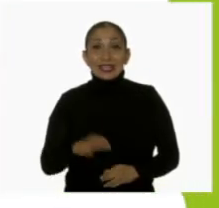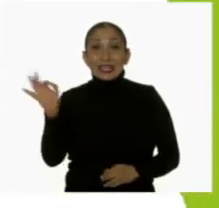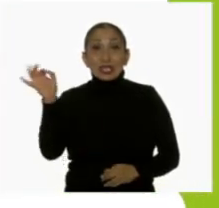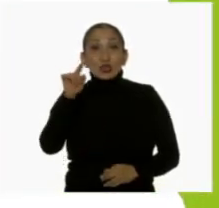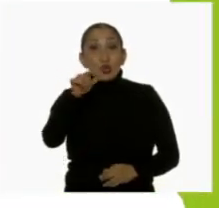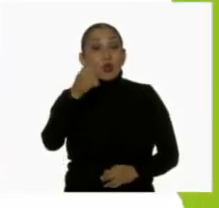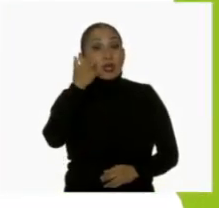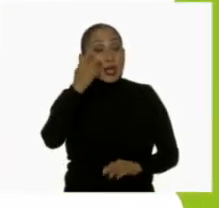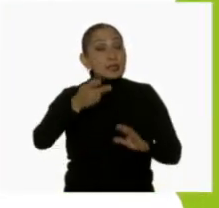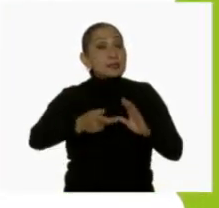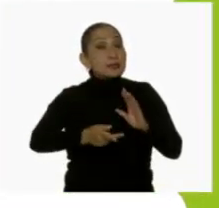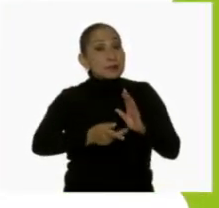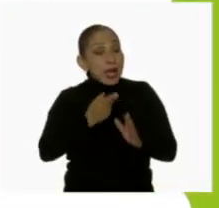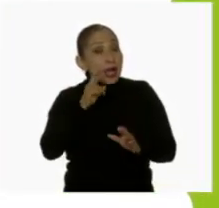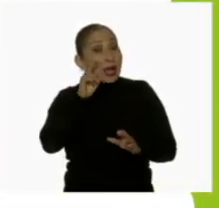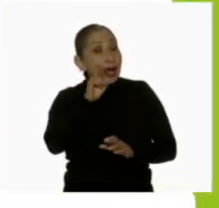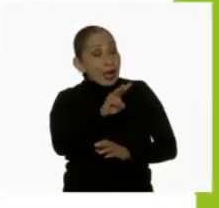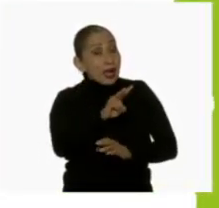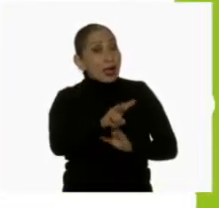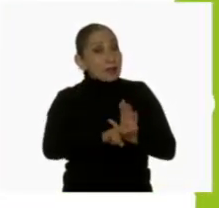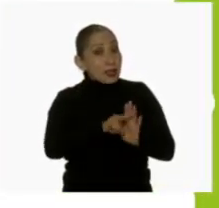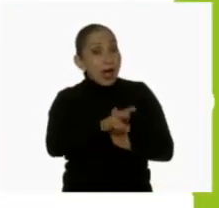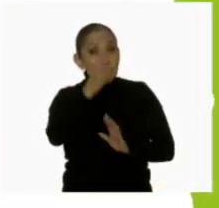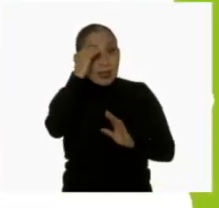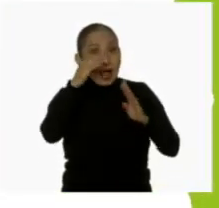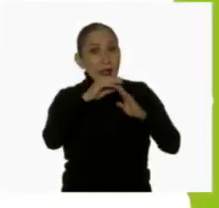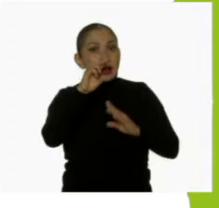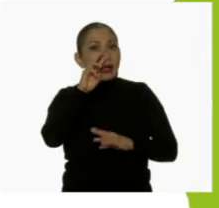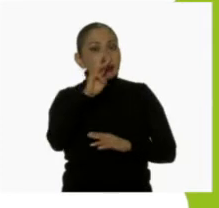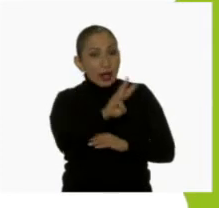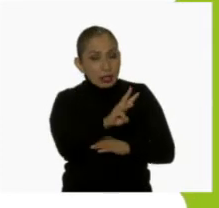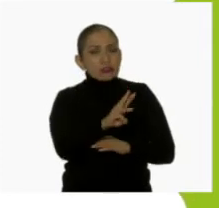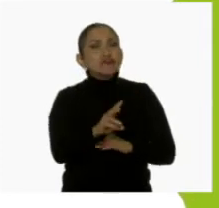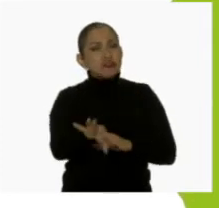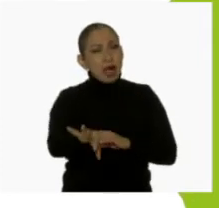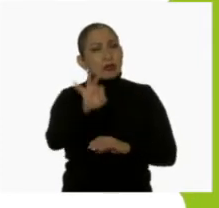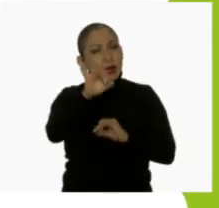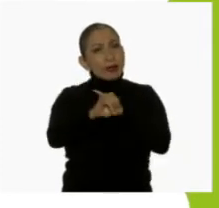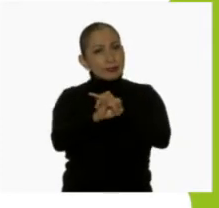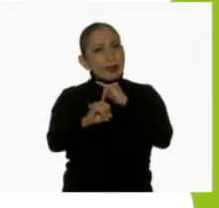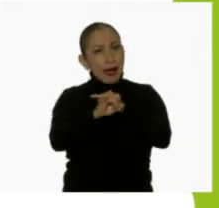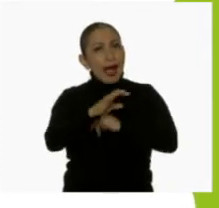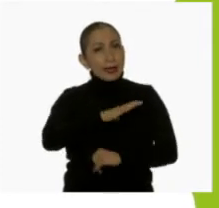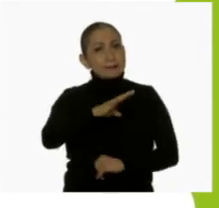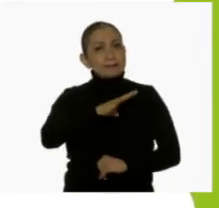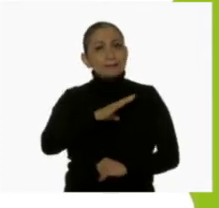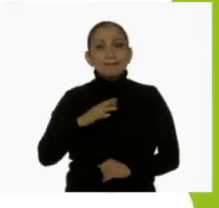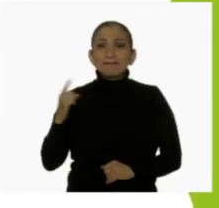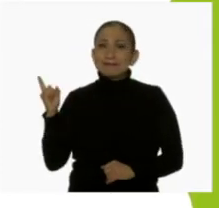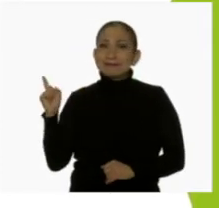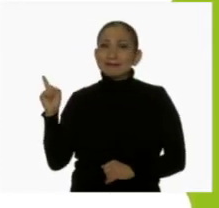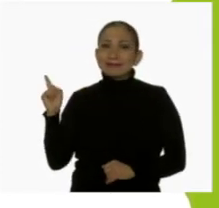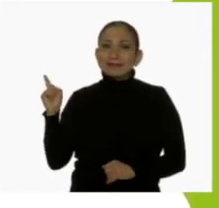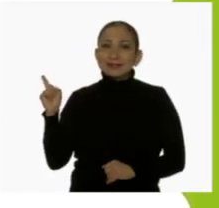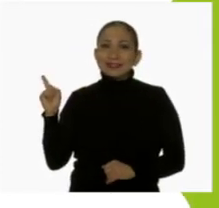quieres volver a ver los programas de Aprende en Casa 3, los puedes encontrar en la siguiente liga.